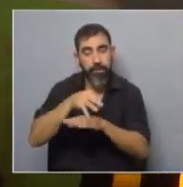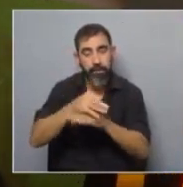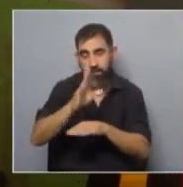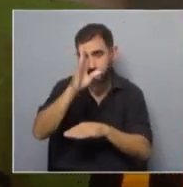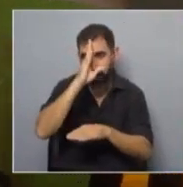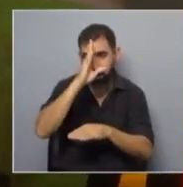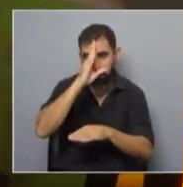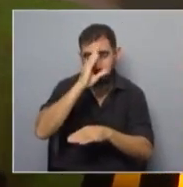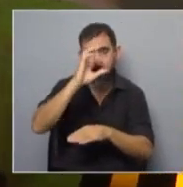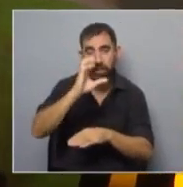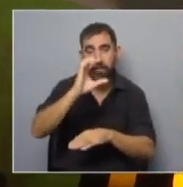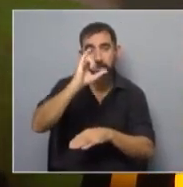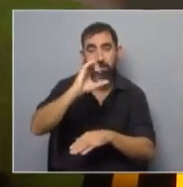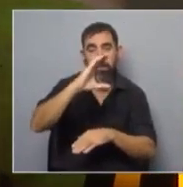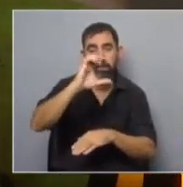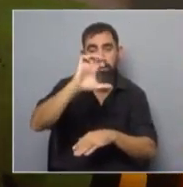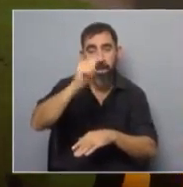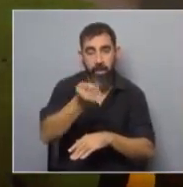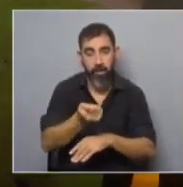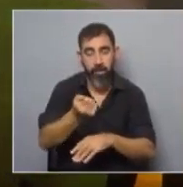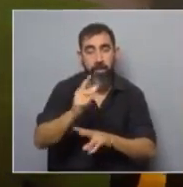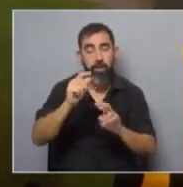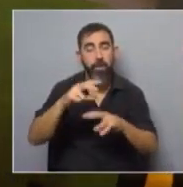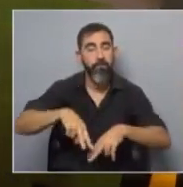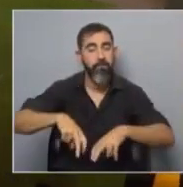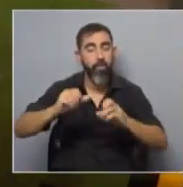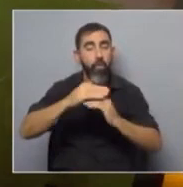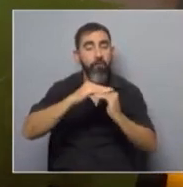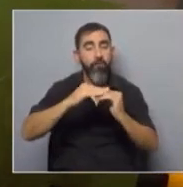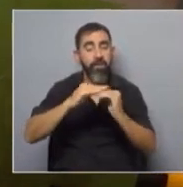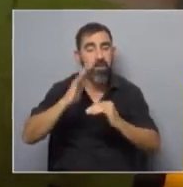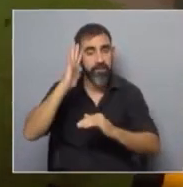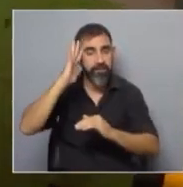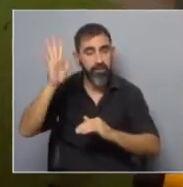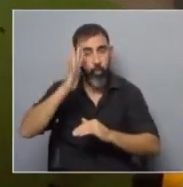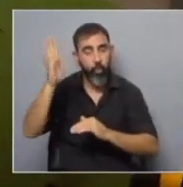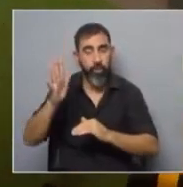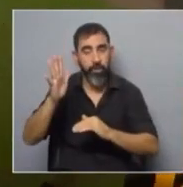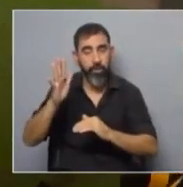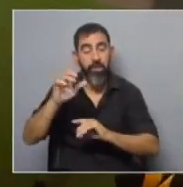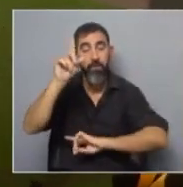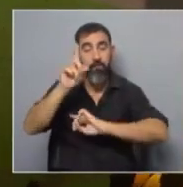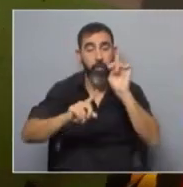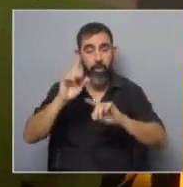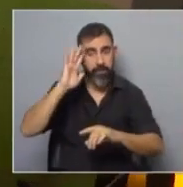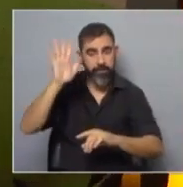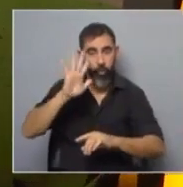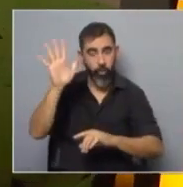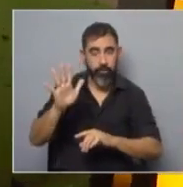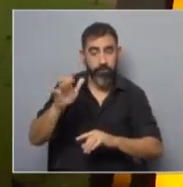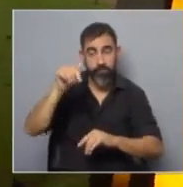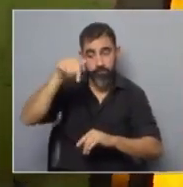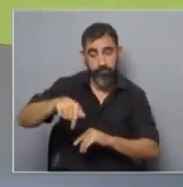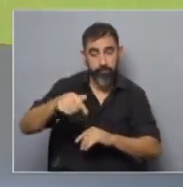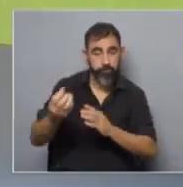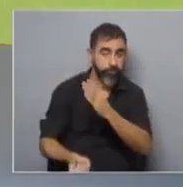Aprendizaje, si sea, en el Centro de Investigación Básica en Psicología, CIPSI, de la Facultad de Psicología. Desde